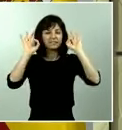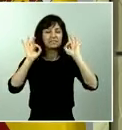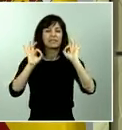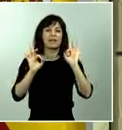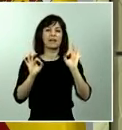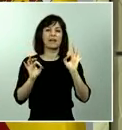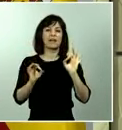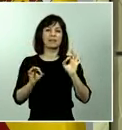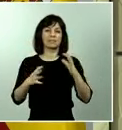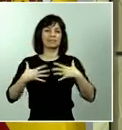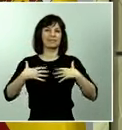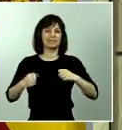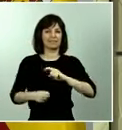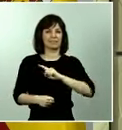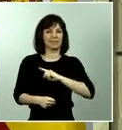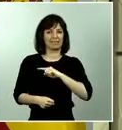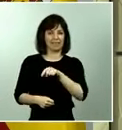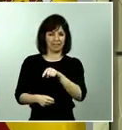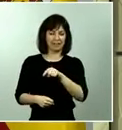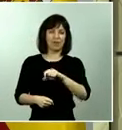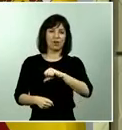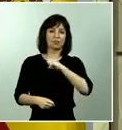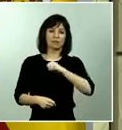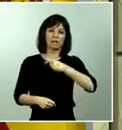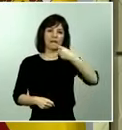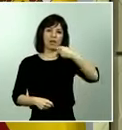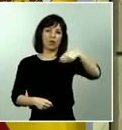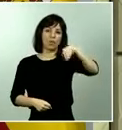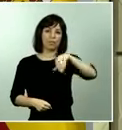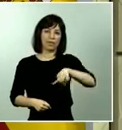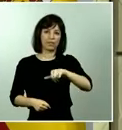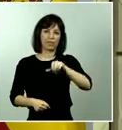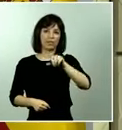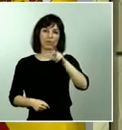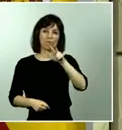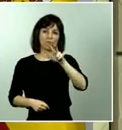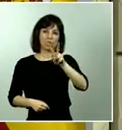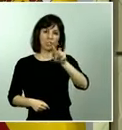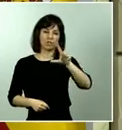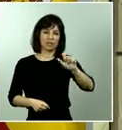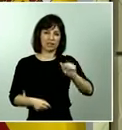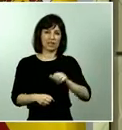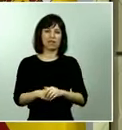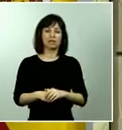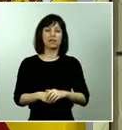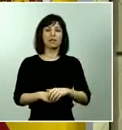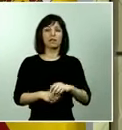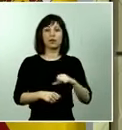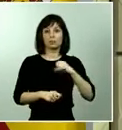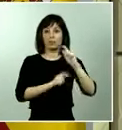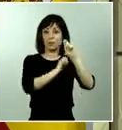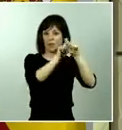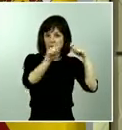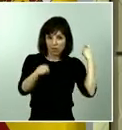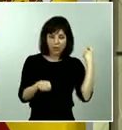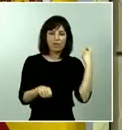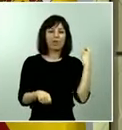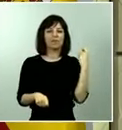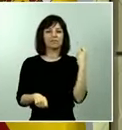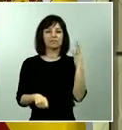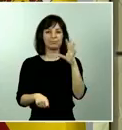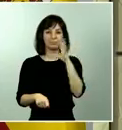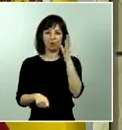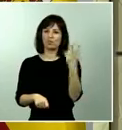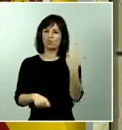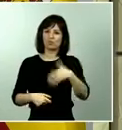militar, al Hospital Gómezulla, al Hospital de Zaragoza, porque ahí han estado luchando contra la